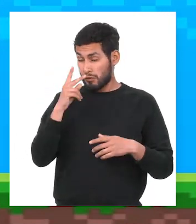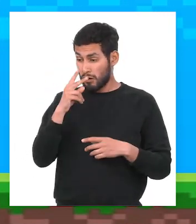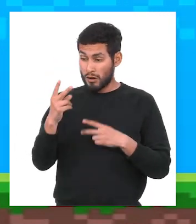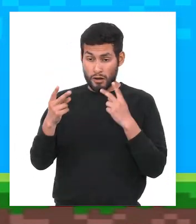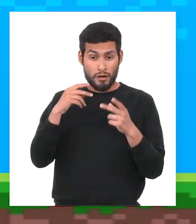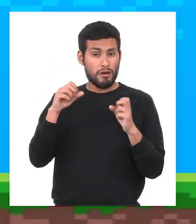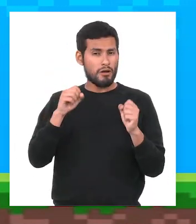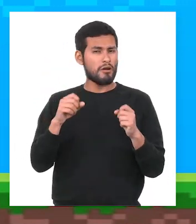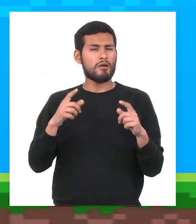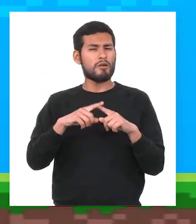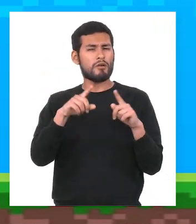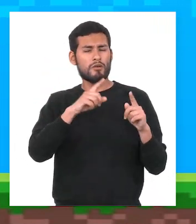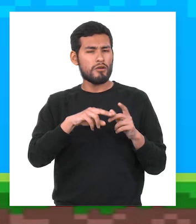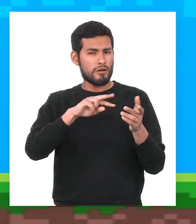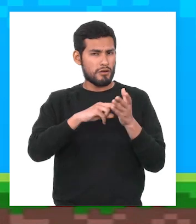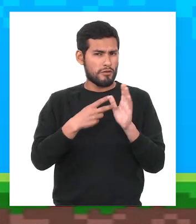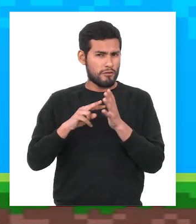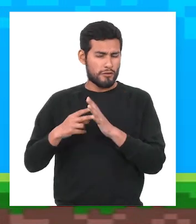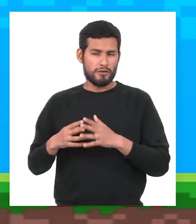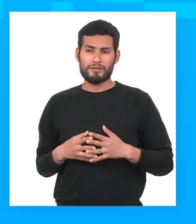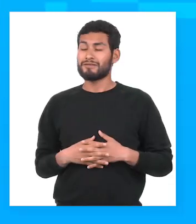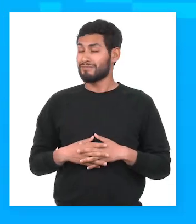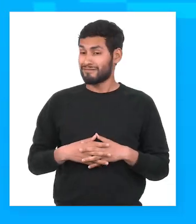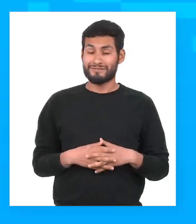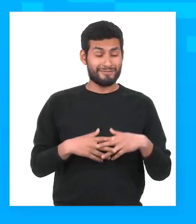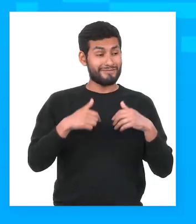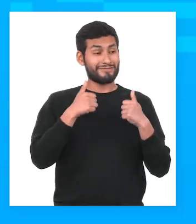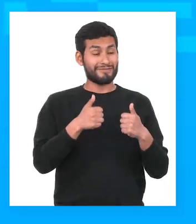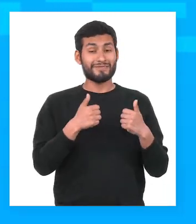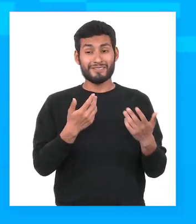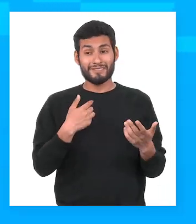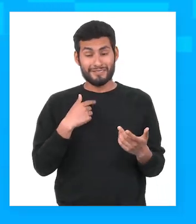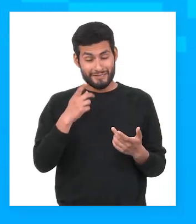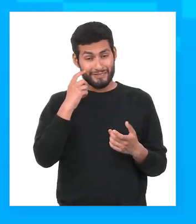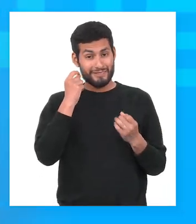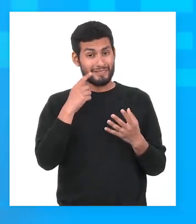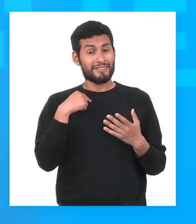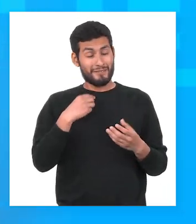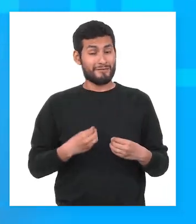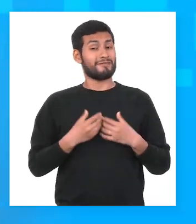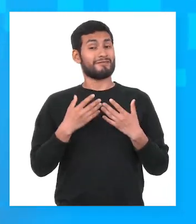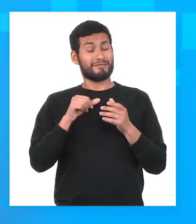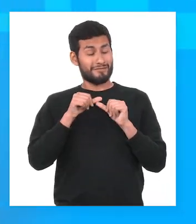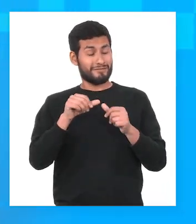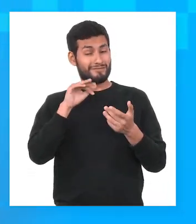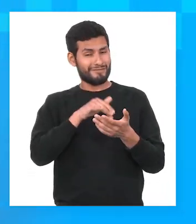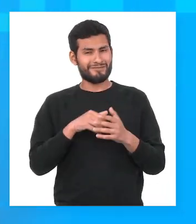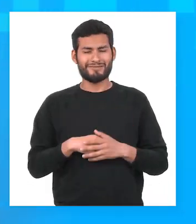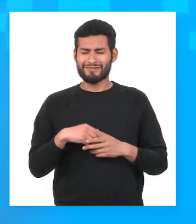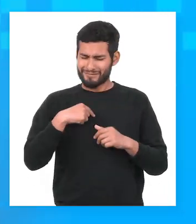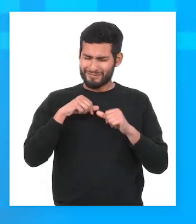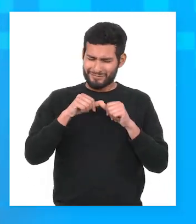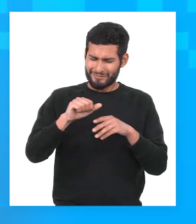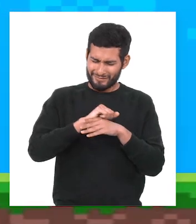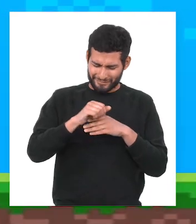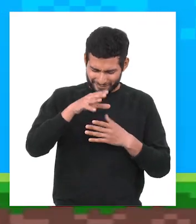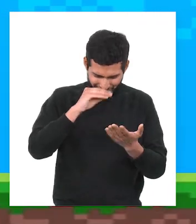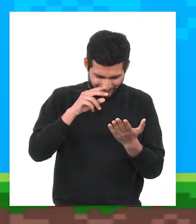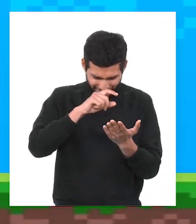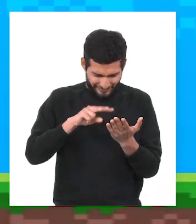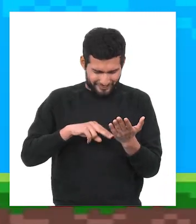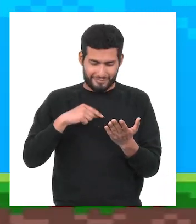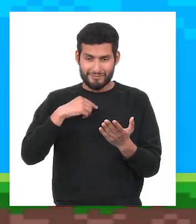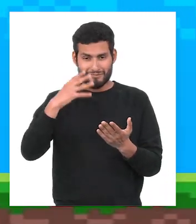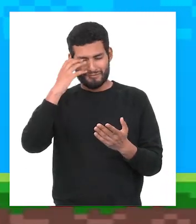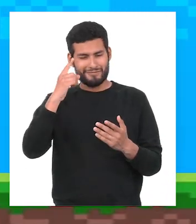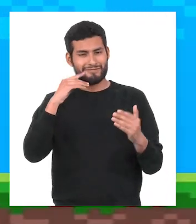permiten distinguir y precisar los significados. Muy bien, amigo. Ver que te ha bien en esta pregunta me motiva a seguir estudiando. Voy a repasar los